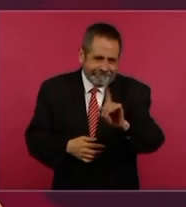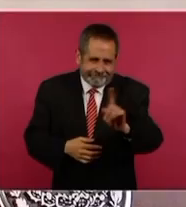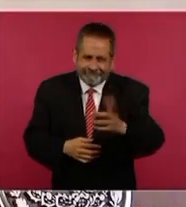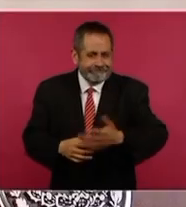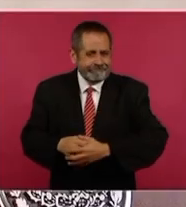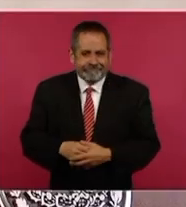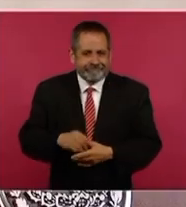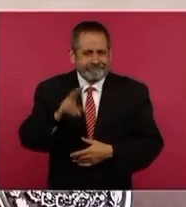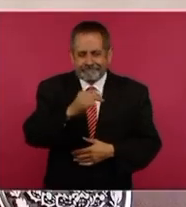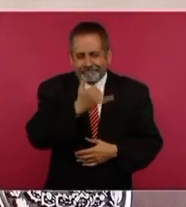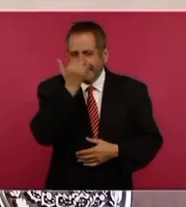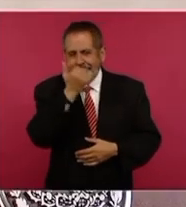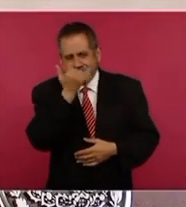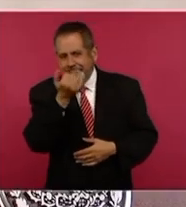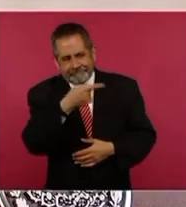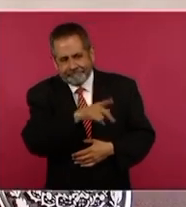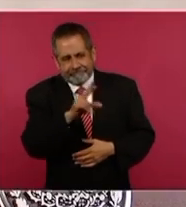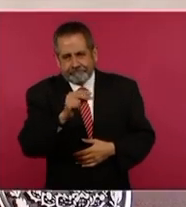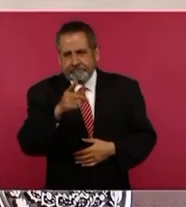resulta que no,